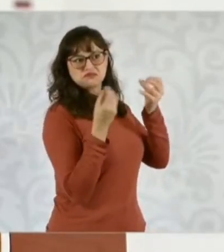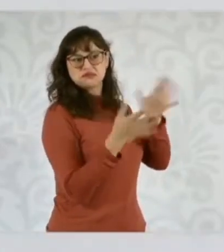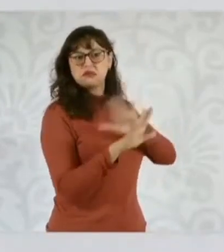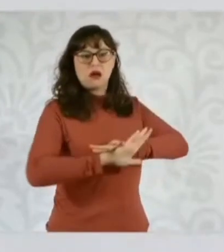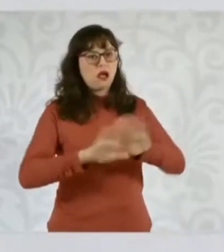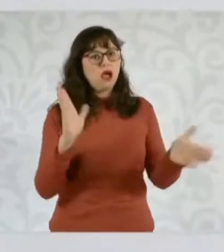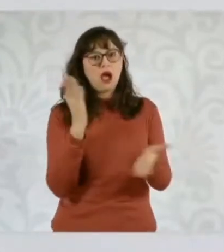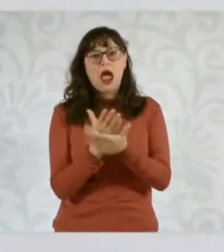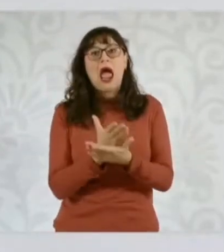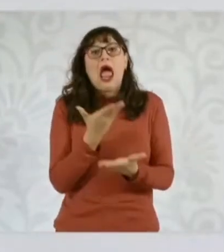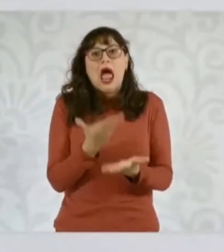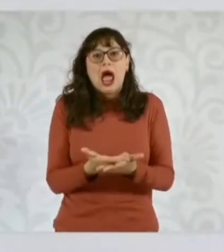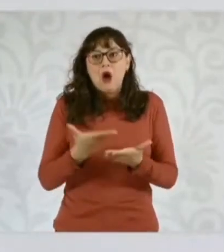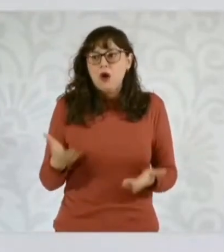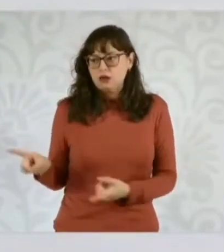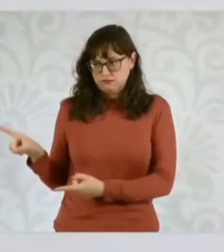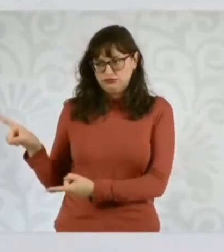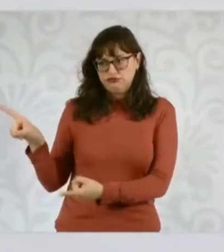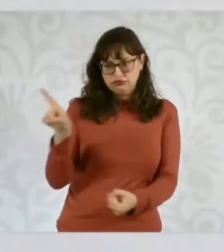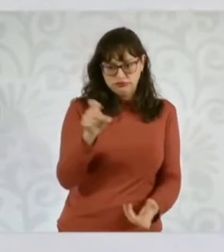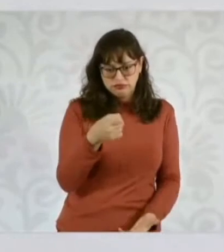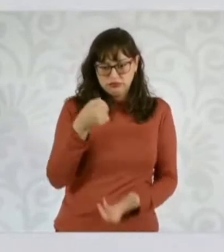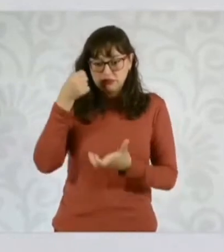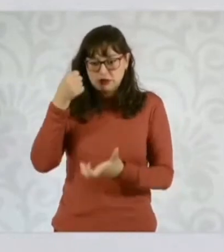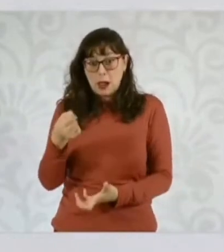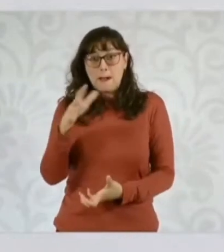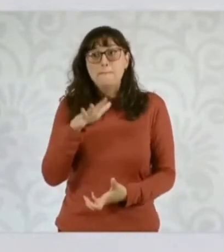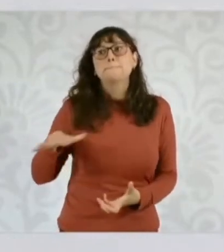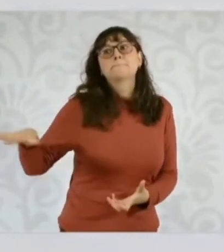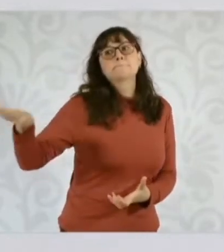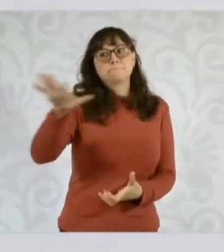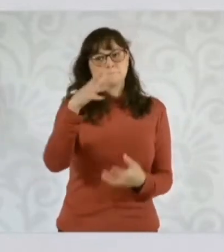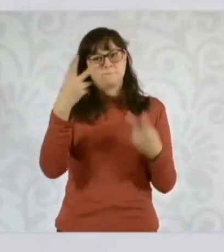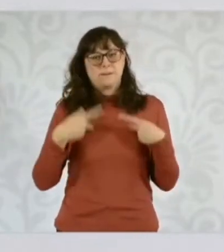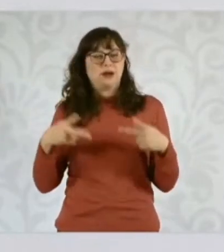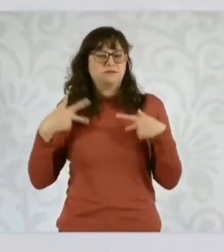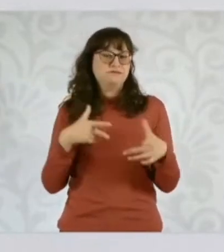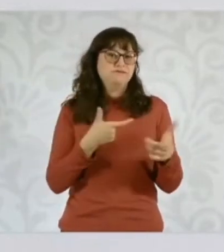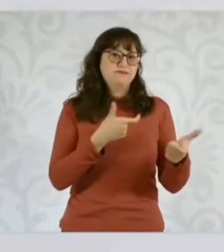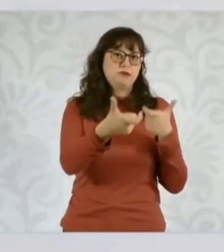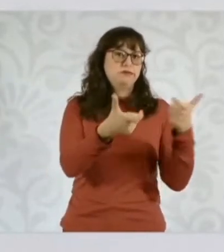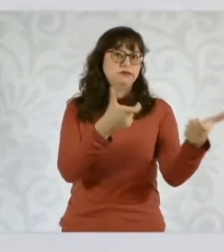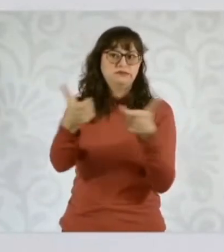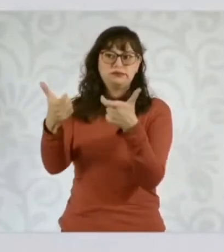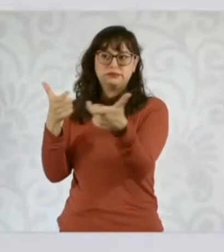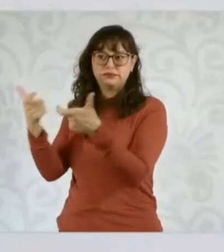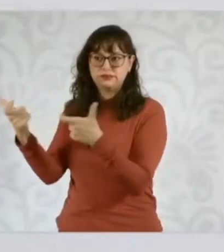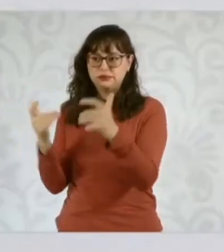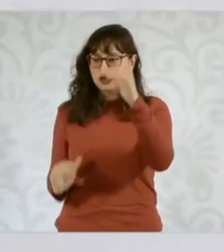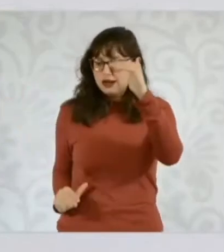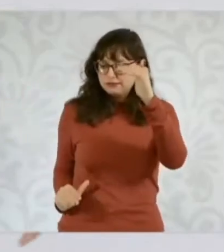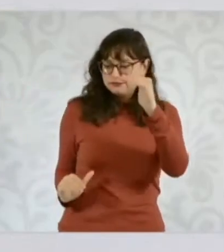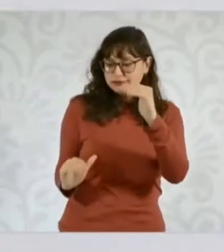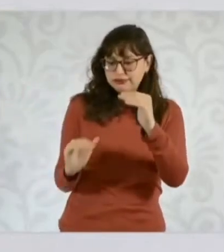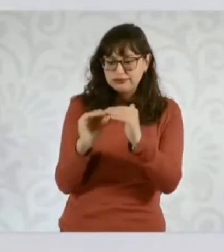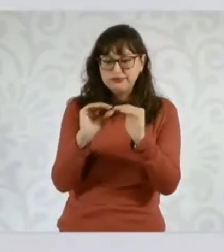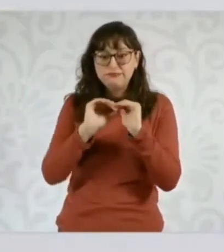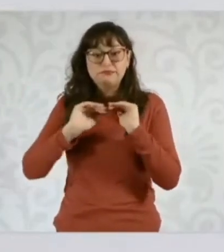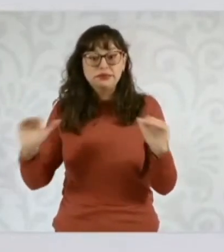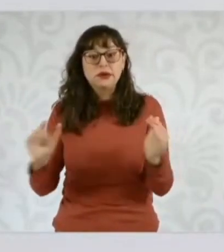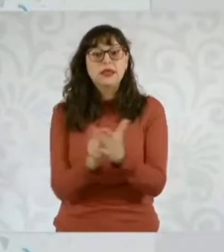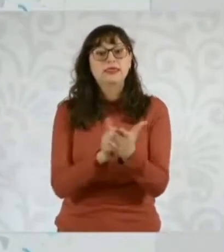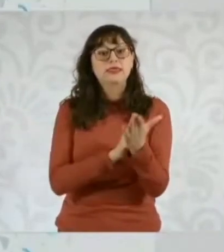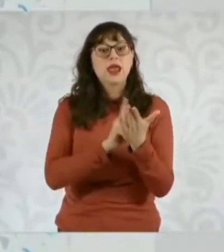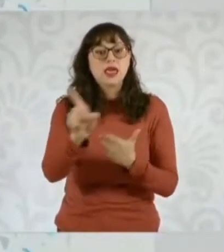al pueblo de México para disminuir pobreza, desigualdades y tener acceso a derechos. Esos